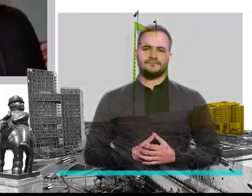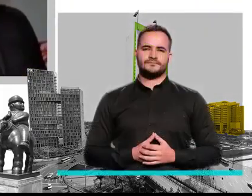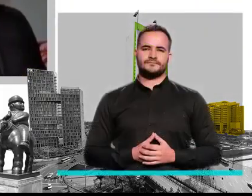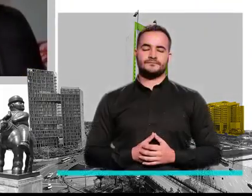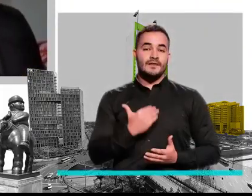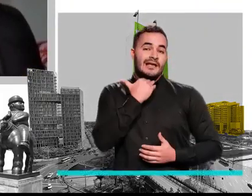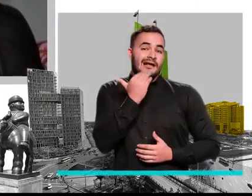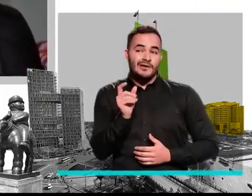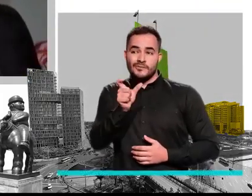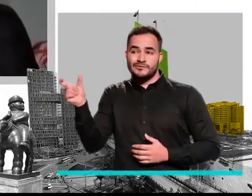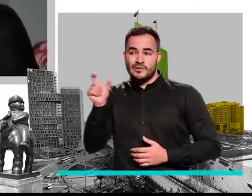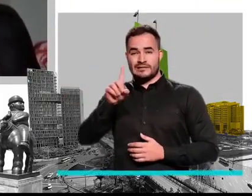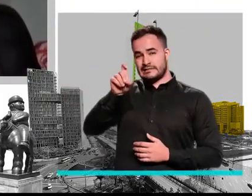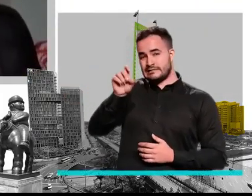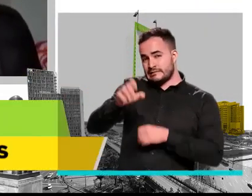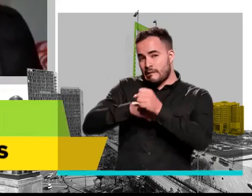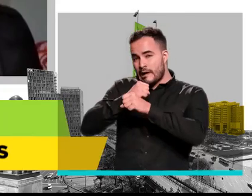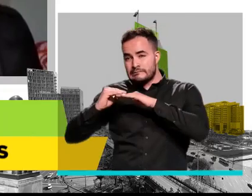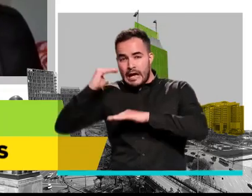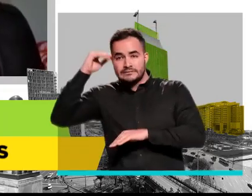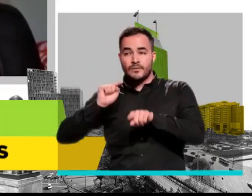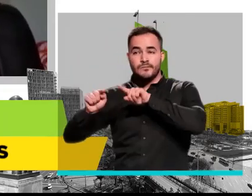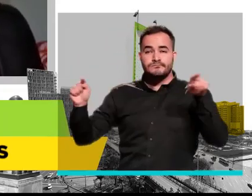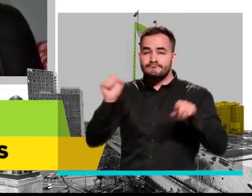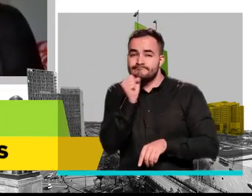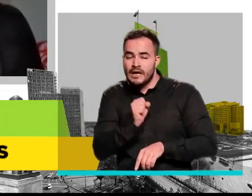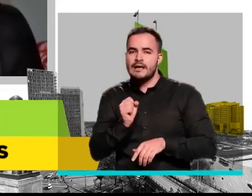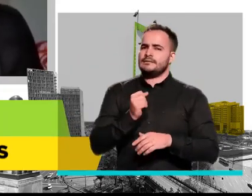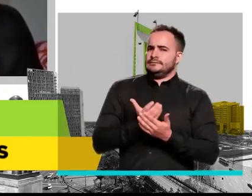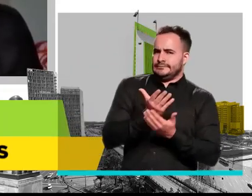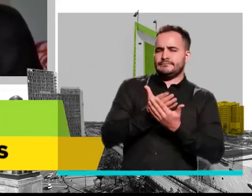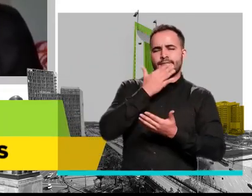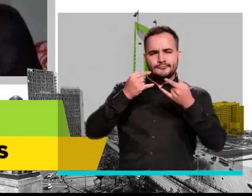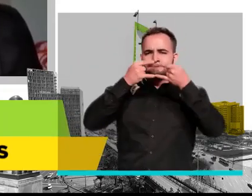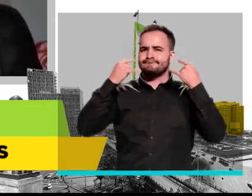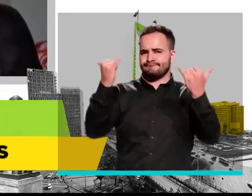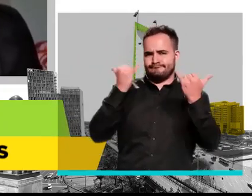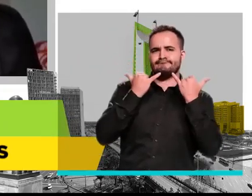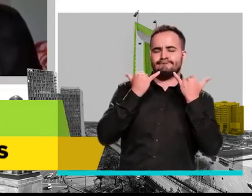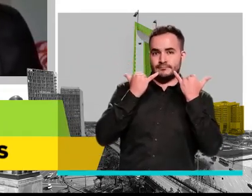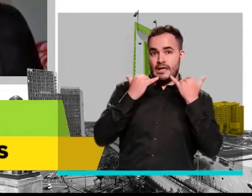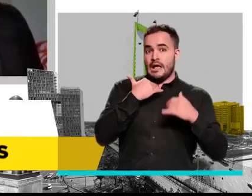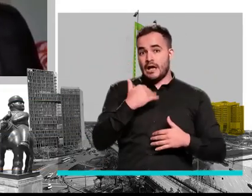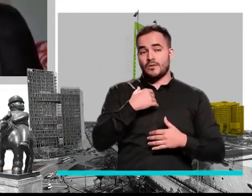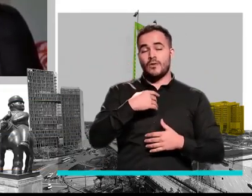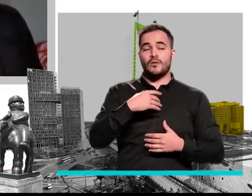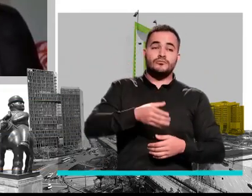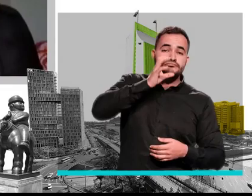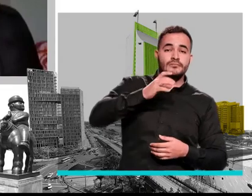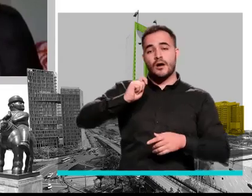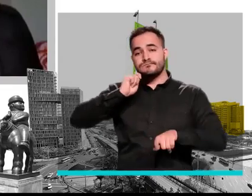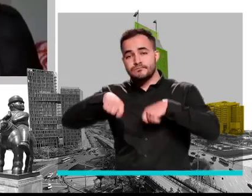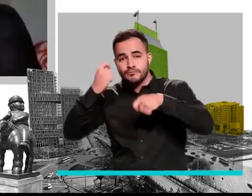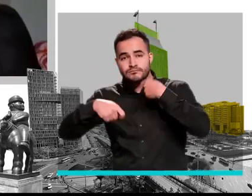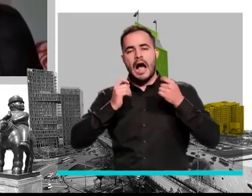En caso de que hayan personas adultas mayores, se recomienda todo el tiempo usar la mascarilla y solo